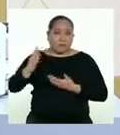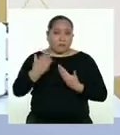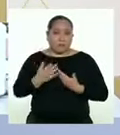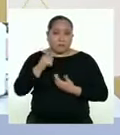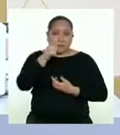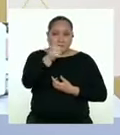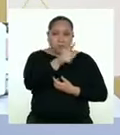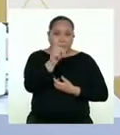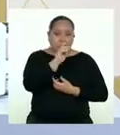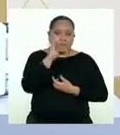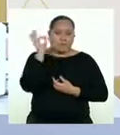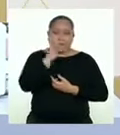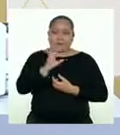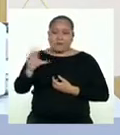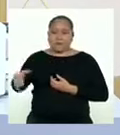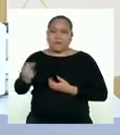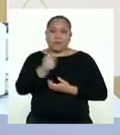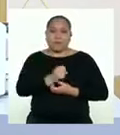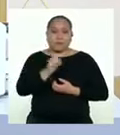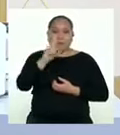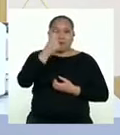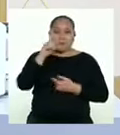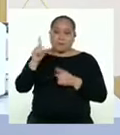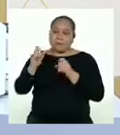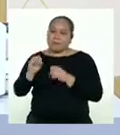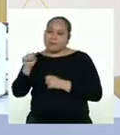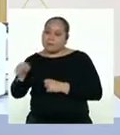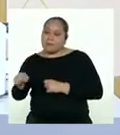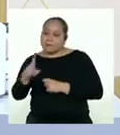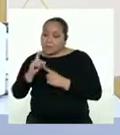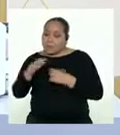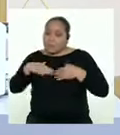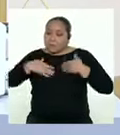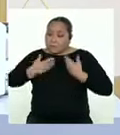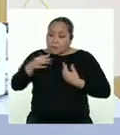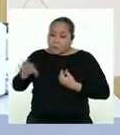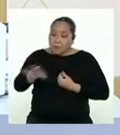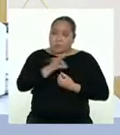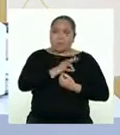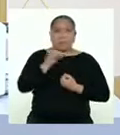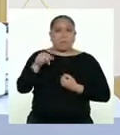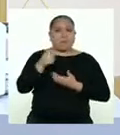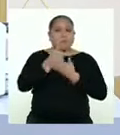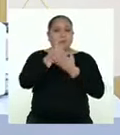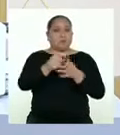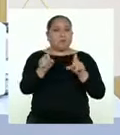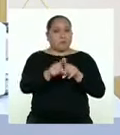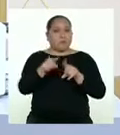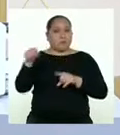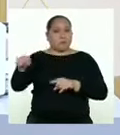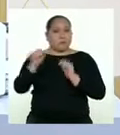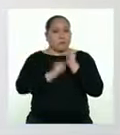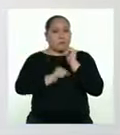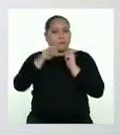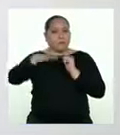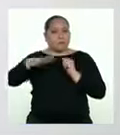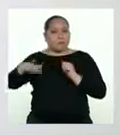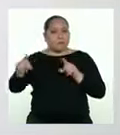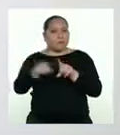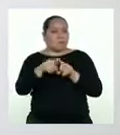tomen las de ellos. Primero pregunten. Ello contribuirá a que sus hermanas y hermanos pregunten primero también.